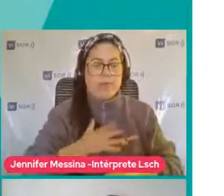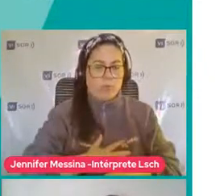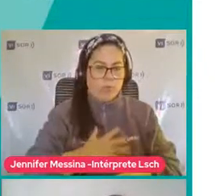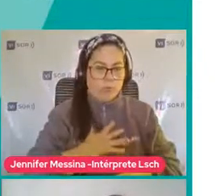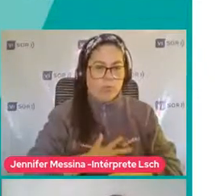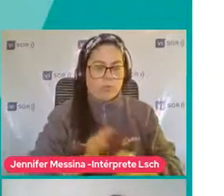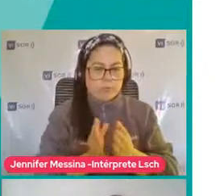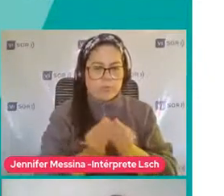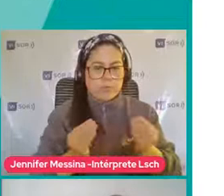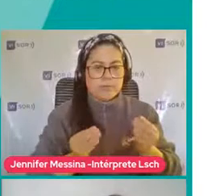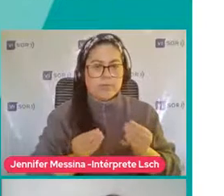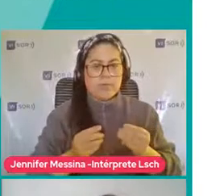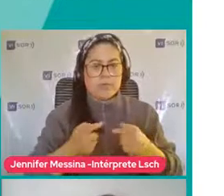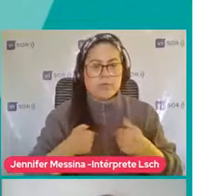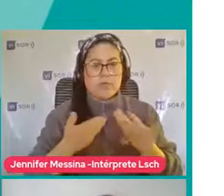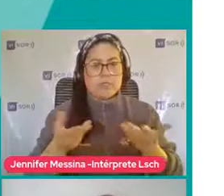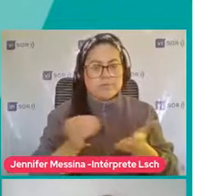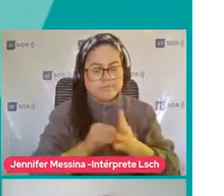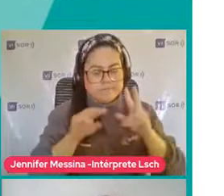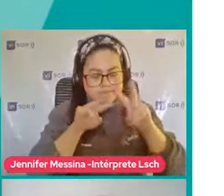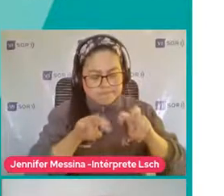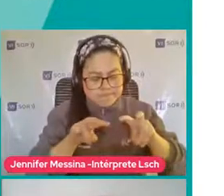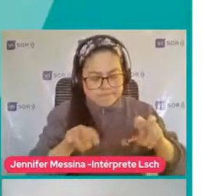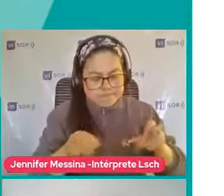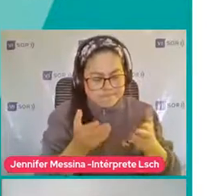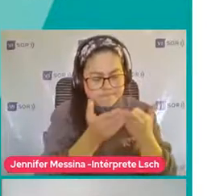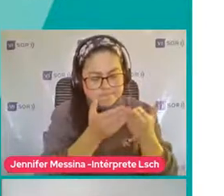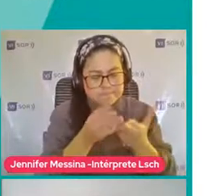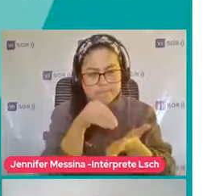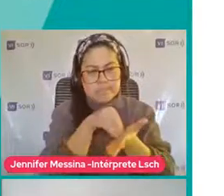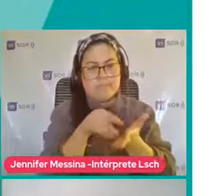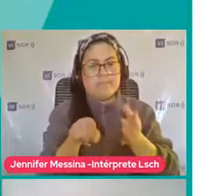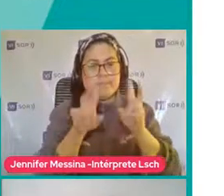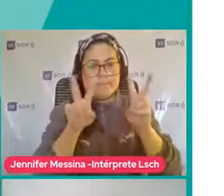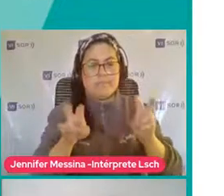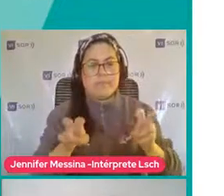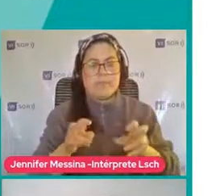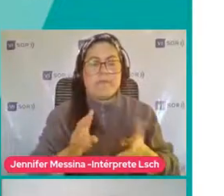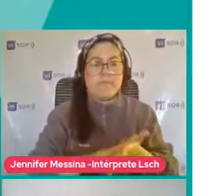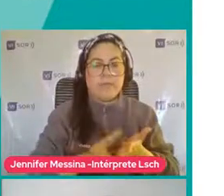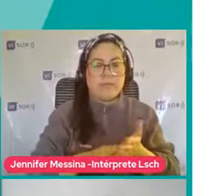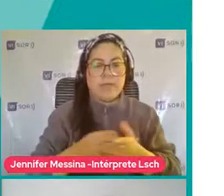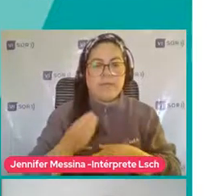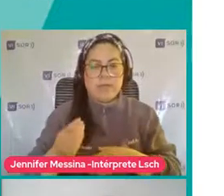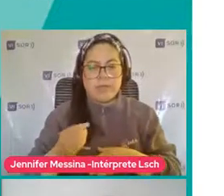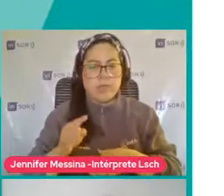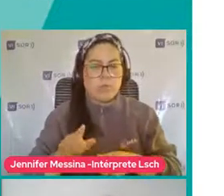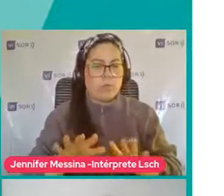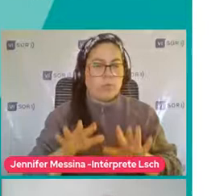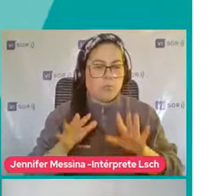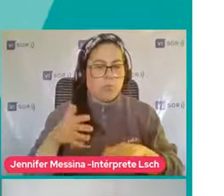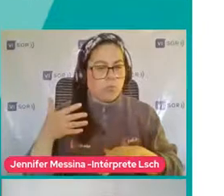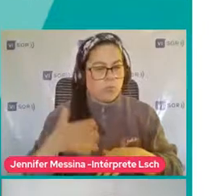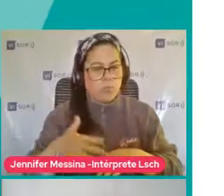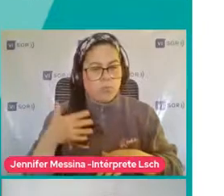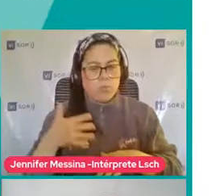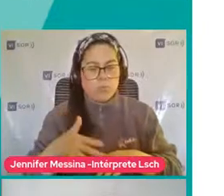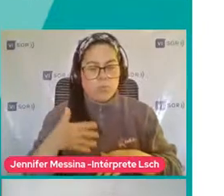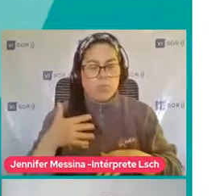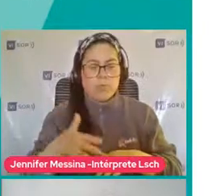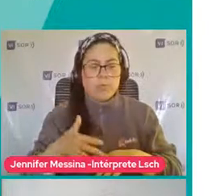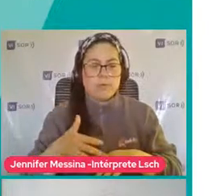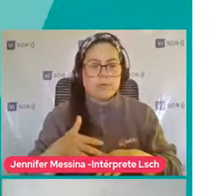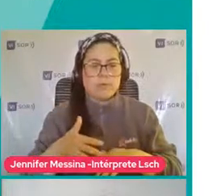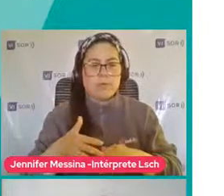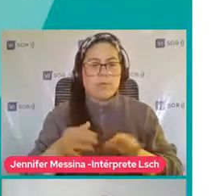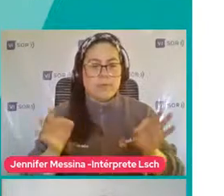Me he ido especializando A lo largo del tiempo En esto Y la verdad es que Bueno Es súper súper importante Mencionar que A través de